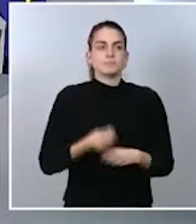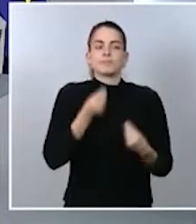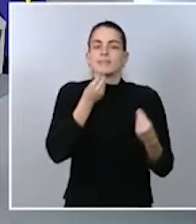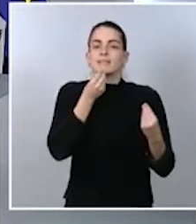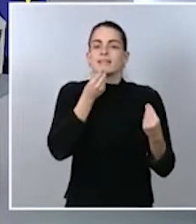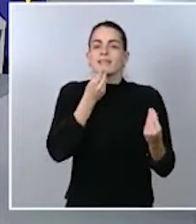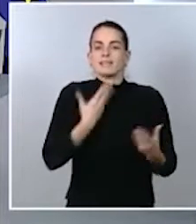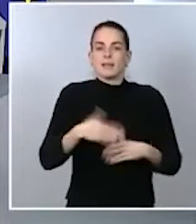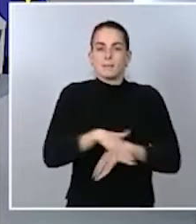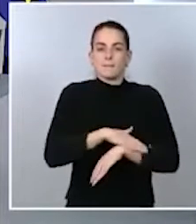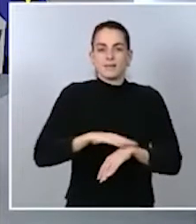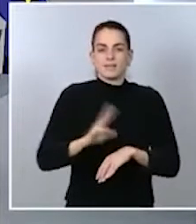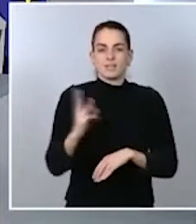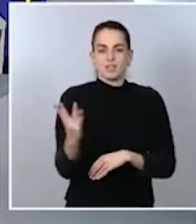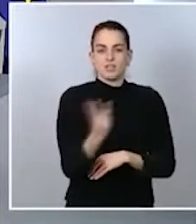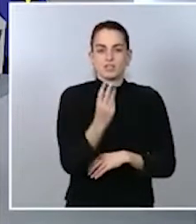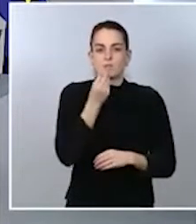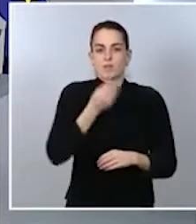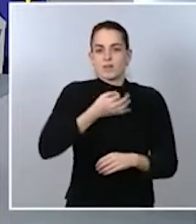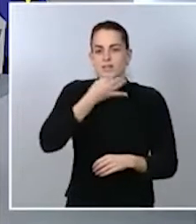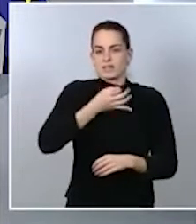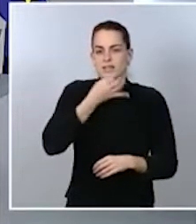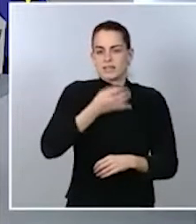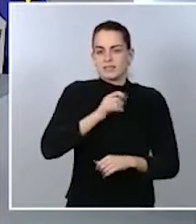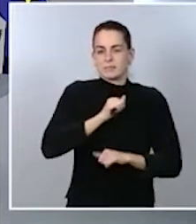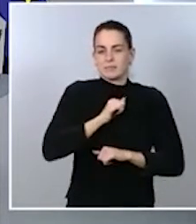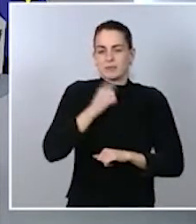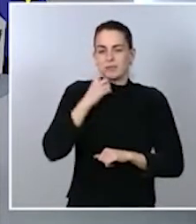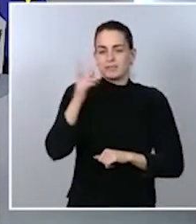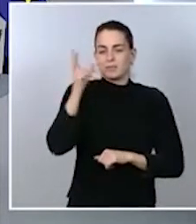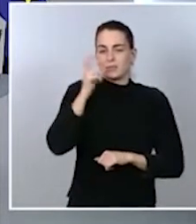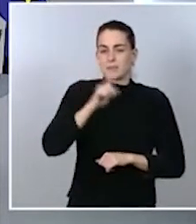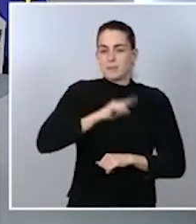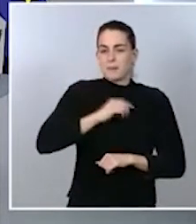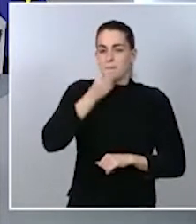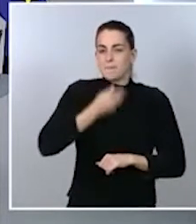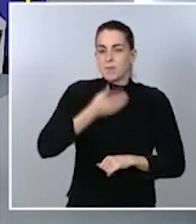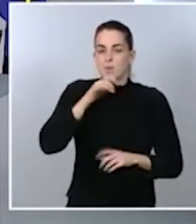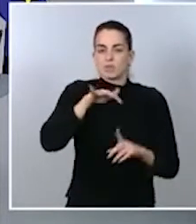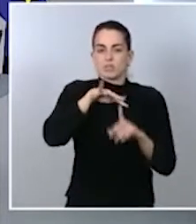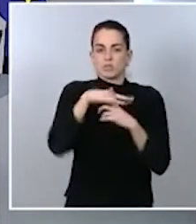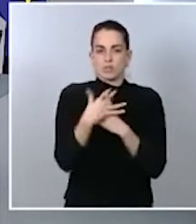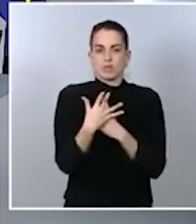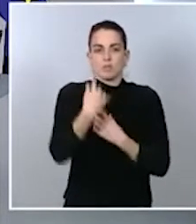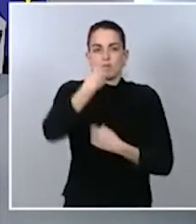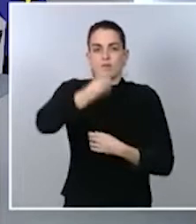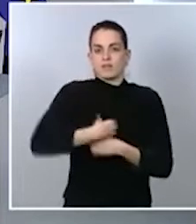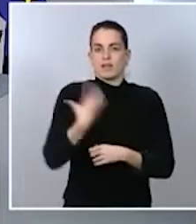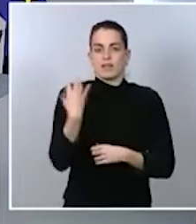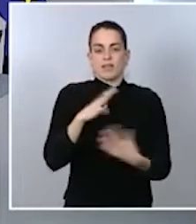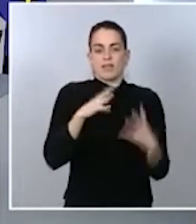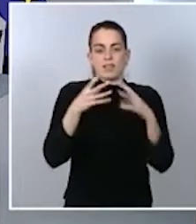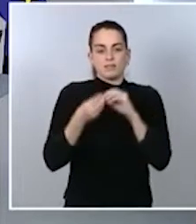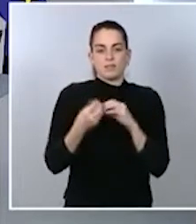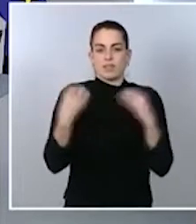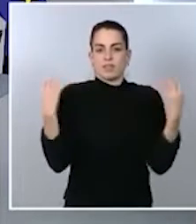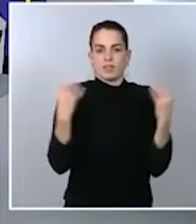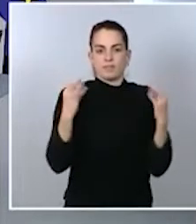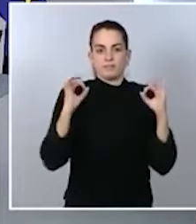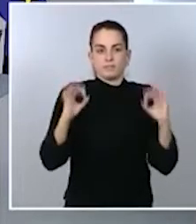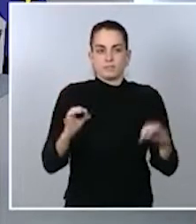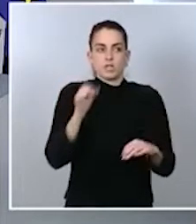tardes. Espero que puedan escucharme más o menos, porque las circunstancias obligan a adaptarnos. Estamos en el coche ahora mismo. Quería